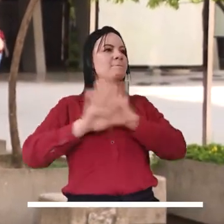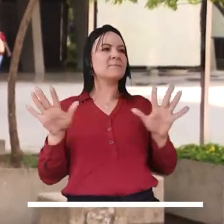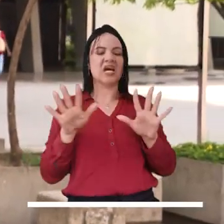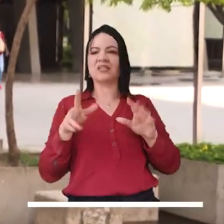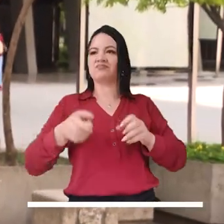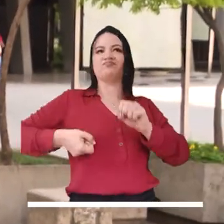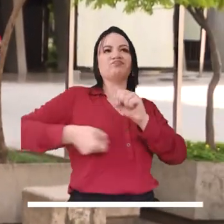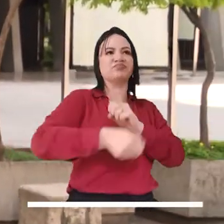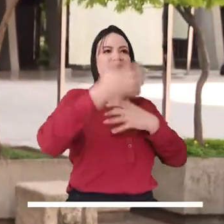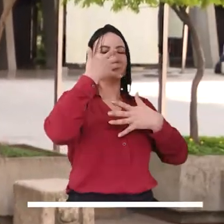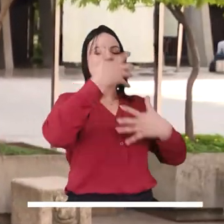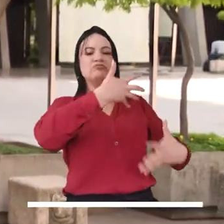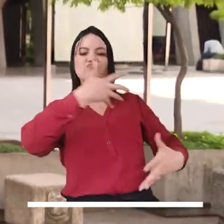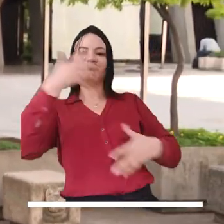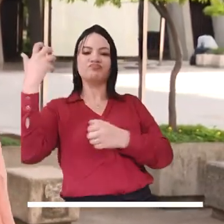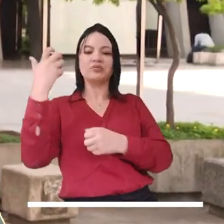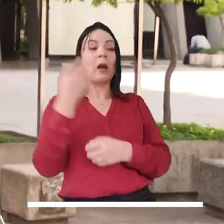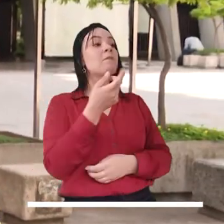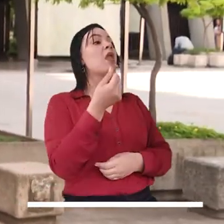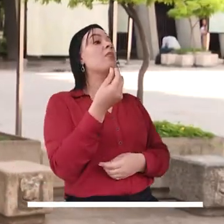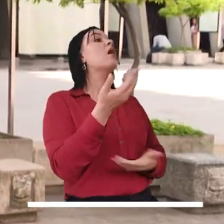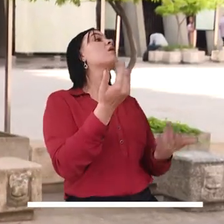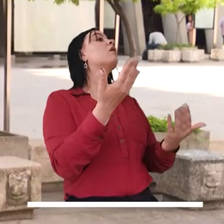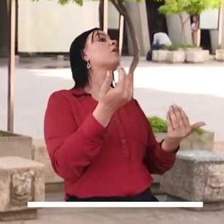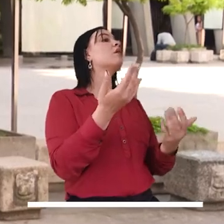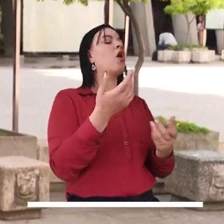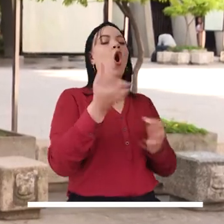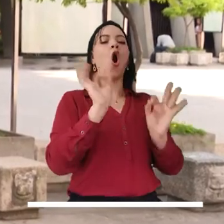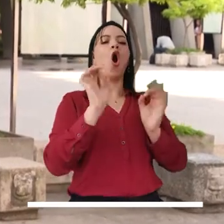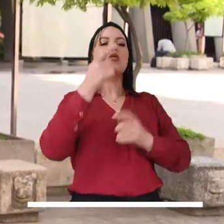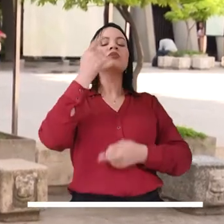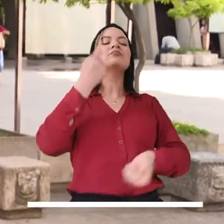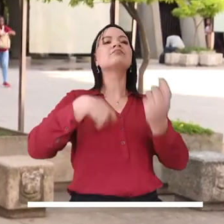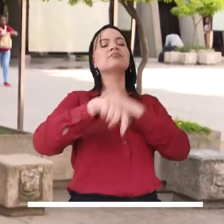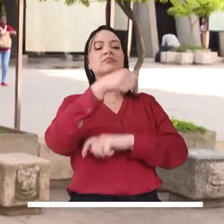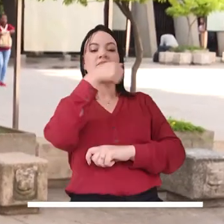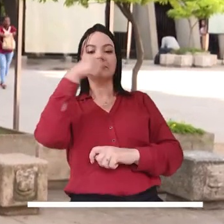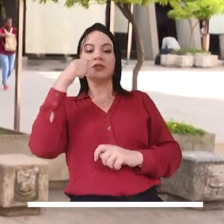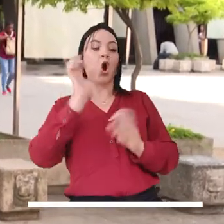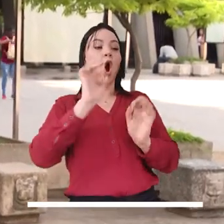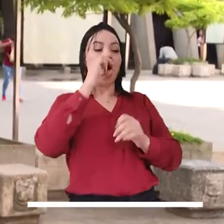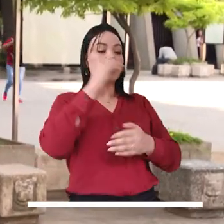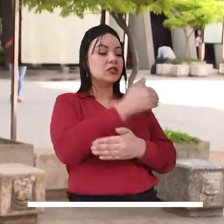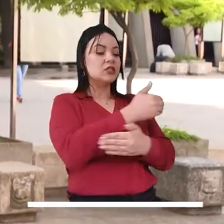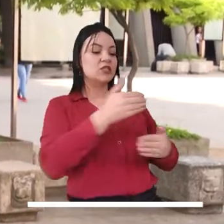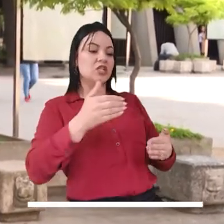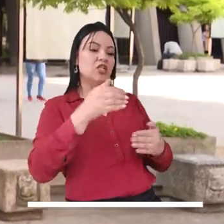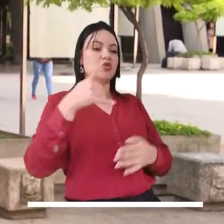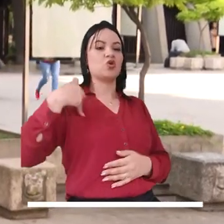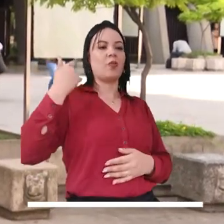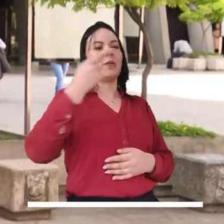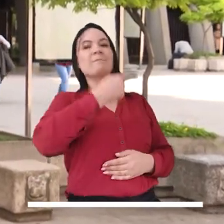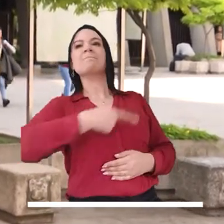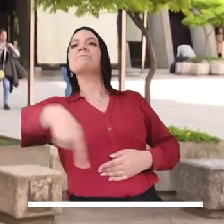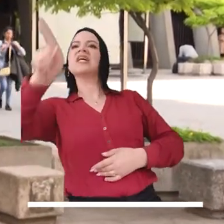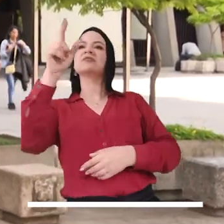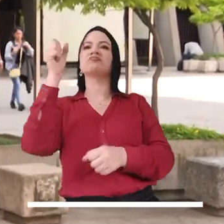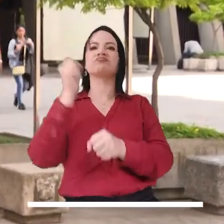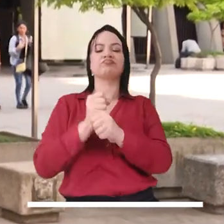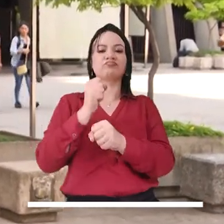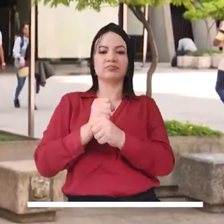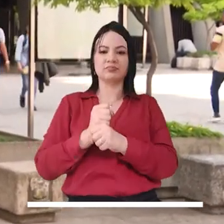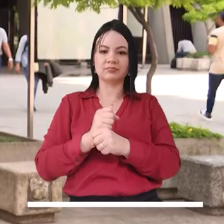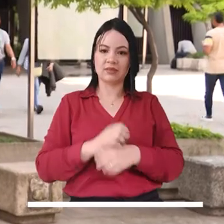delinquir, de robar, de secuestrar, de extorsionar, de traficar con sustancia estupefaciente y de explotar nuestros niños,